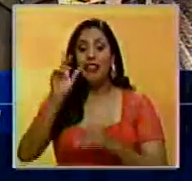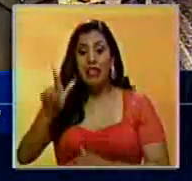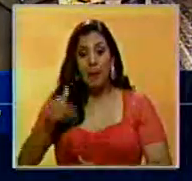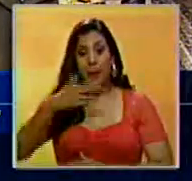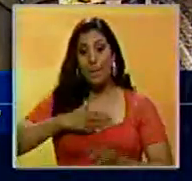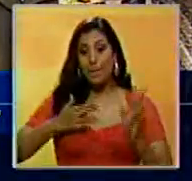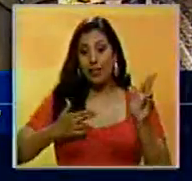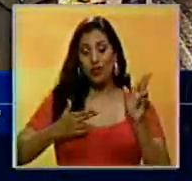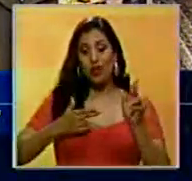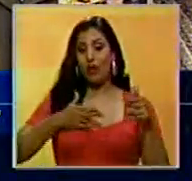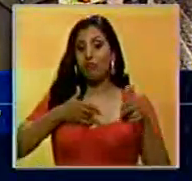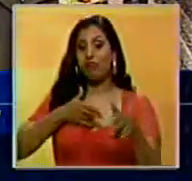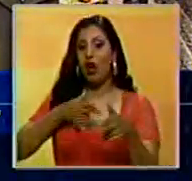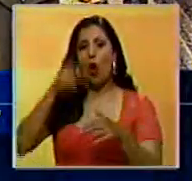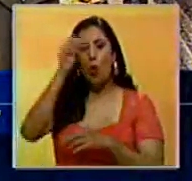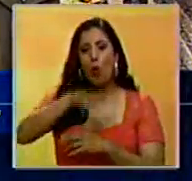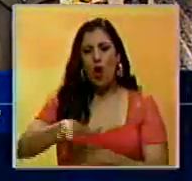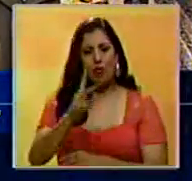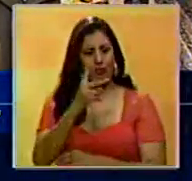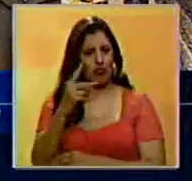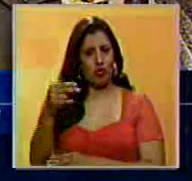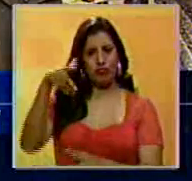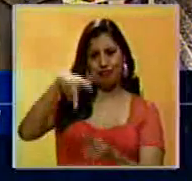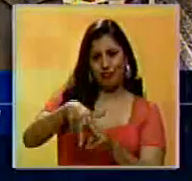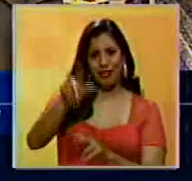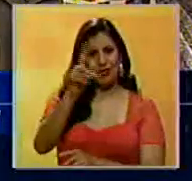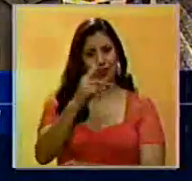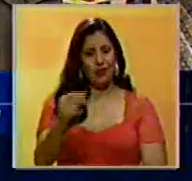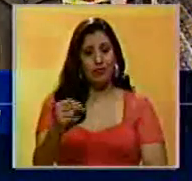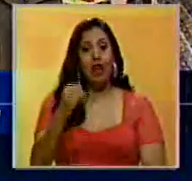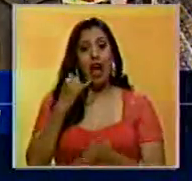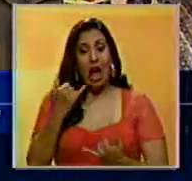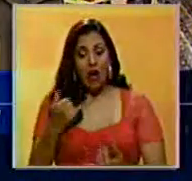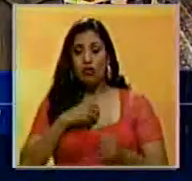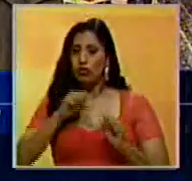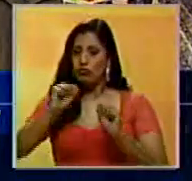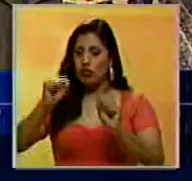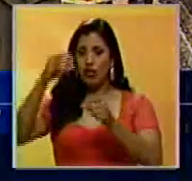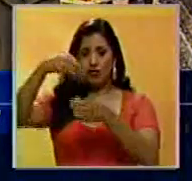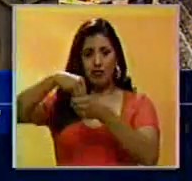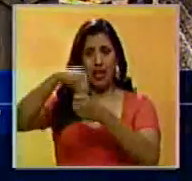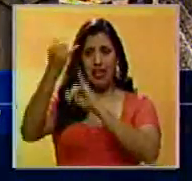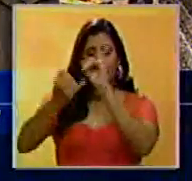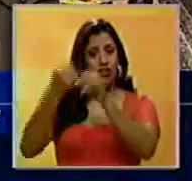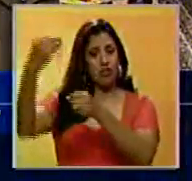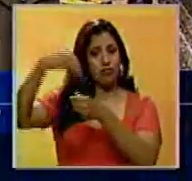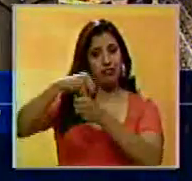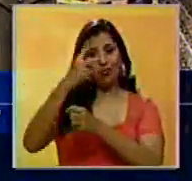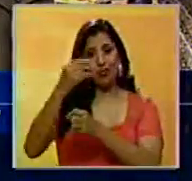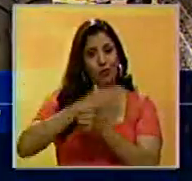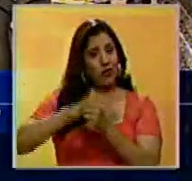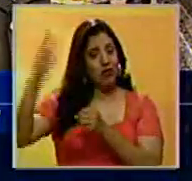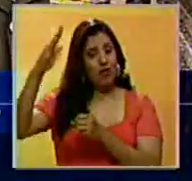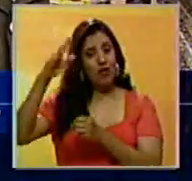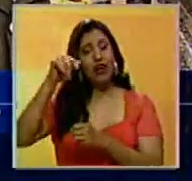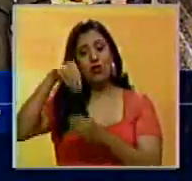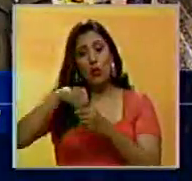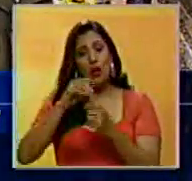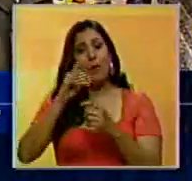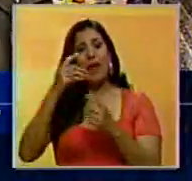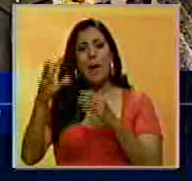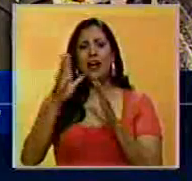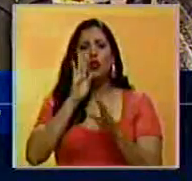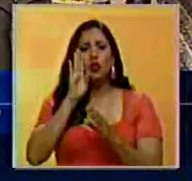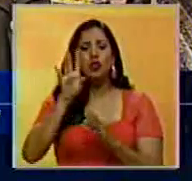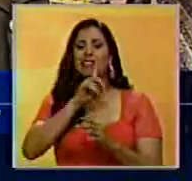República no son para reprimir al pueblo ni para socavar instituciones. Rechazó la injerencia internacional y lo que catalogó como una